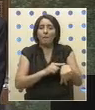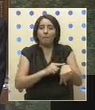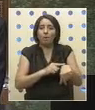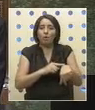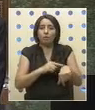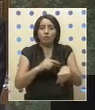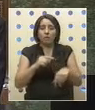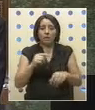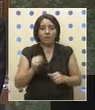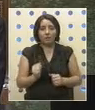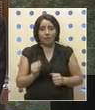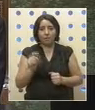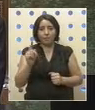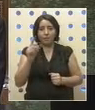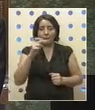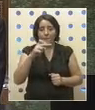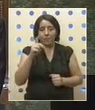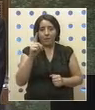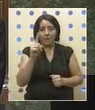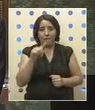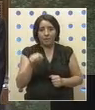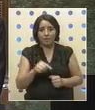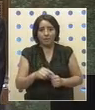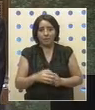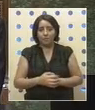La palabra al diputado Fidel Espinoza.